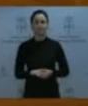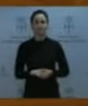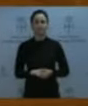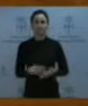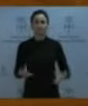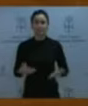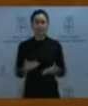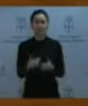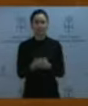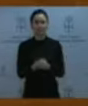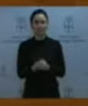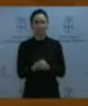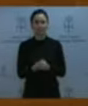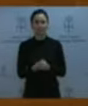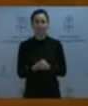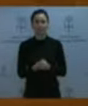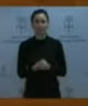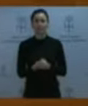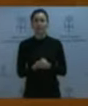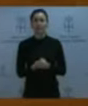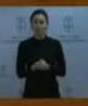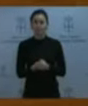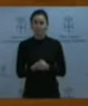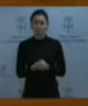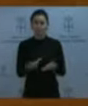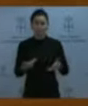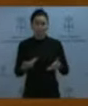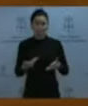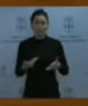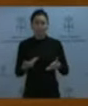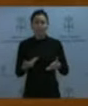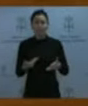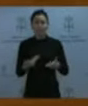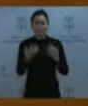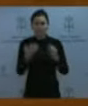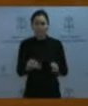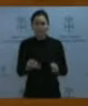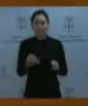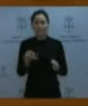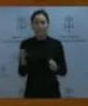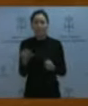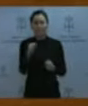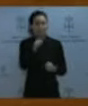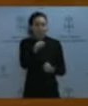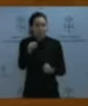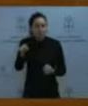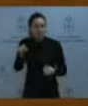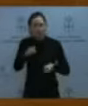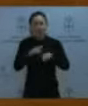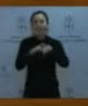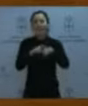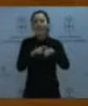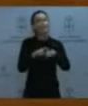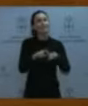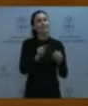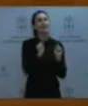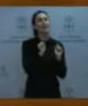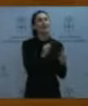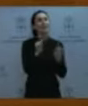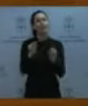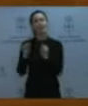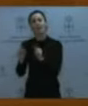que consideramos es que se deben valorar precisamente porque se trata de personalizar las características de cada inmueble.